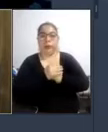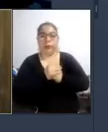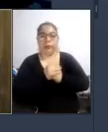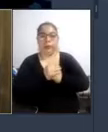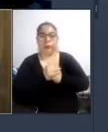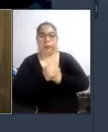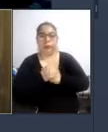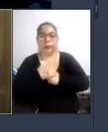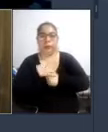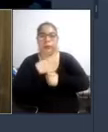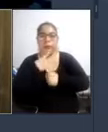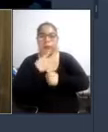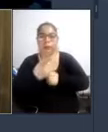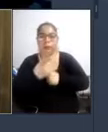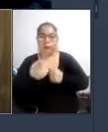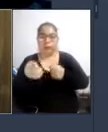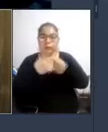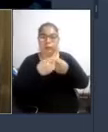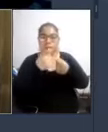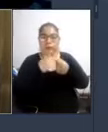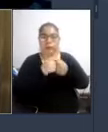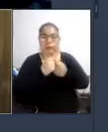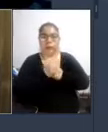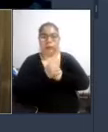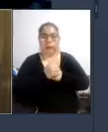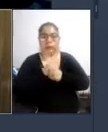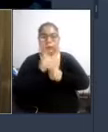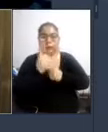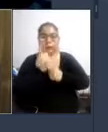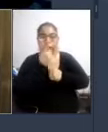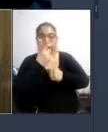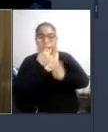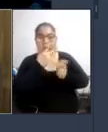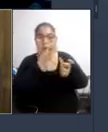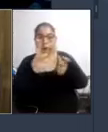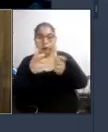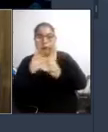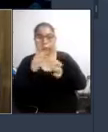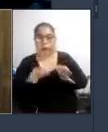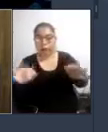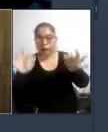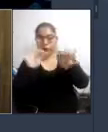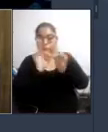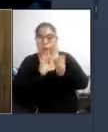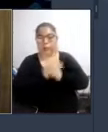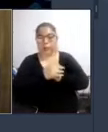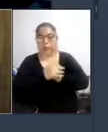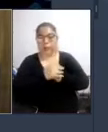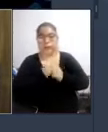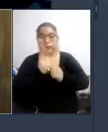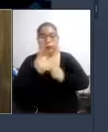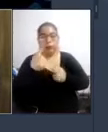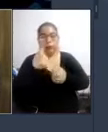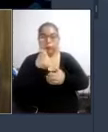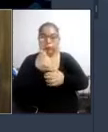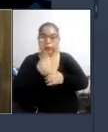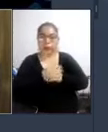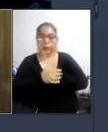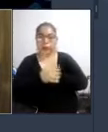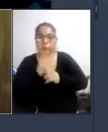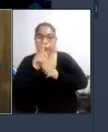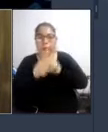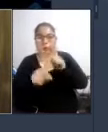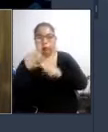deseo agregar que también es un generador importante en el sector económico en algunas